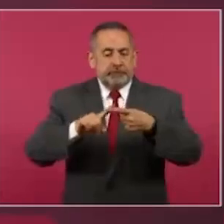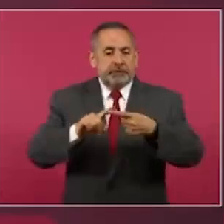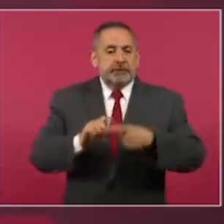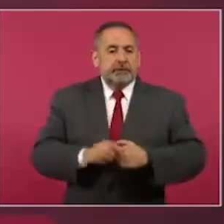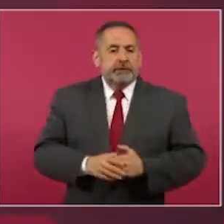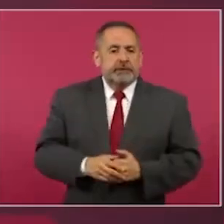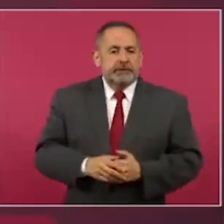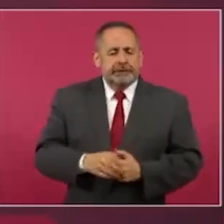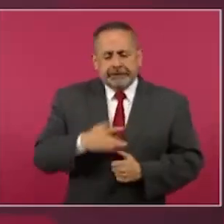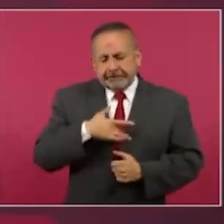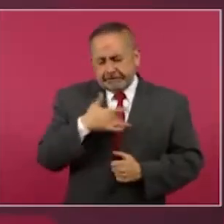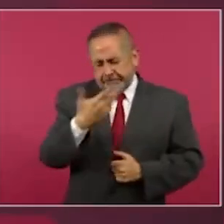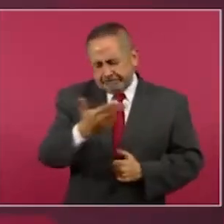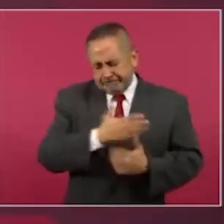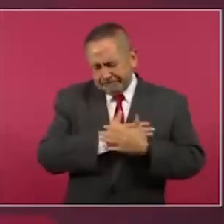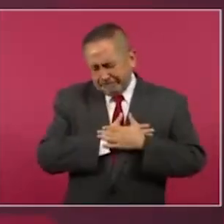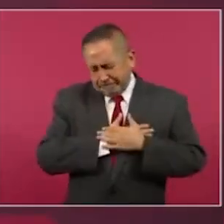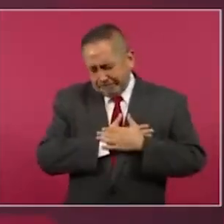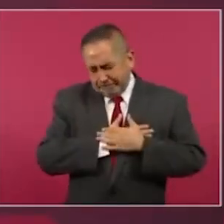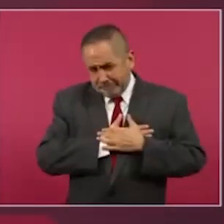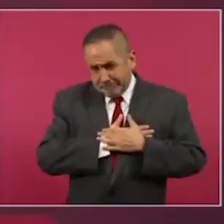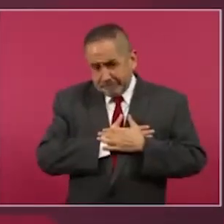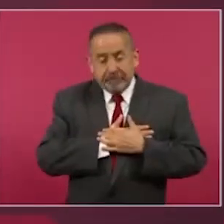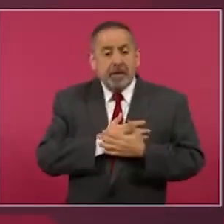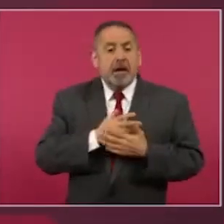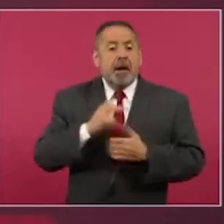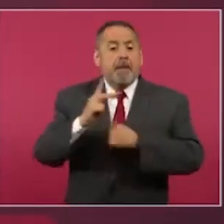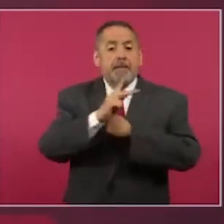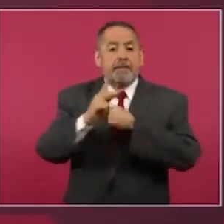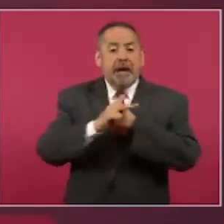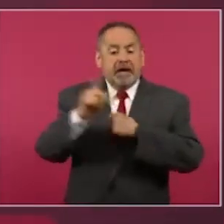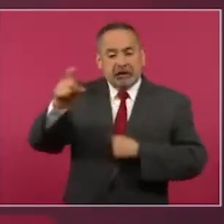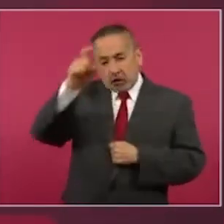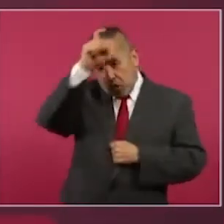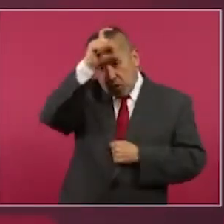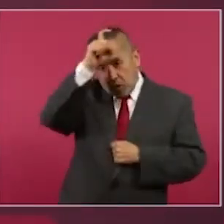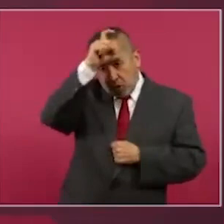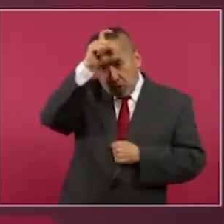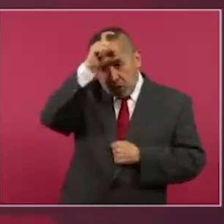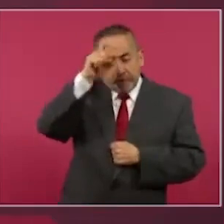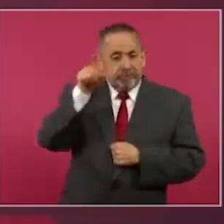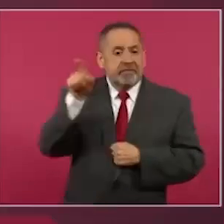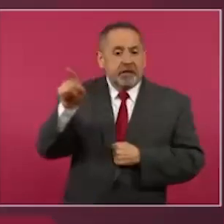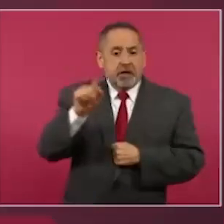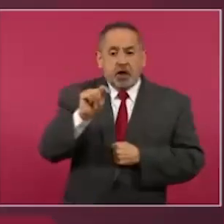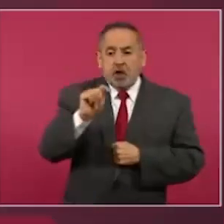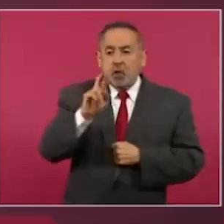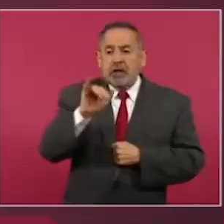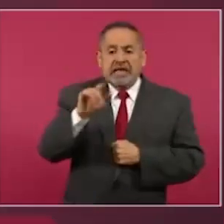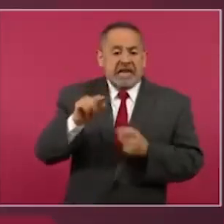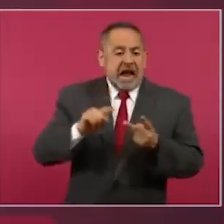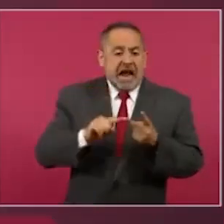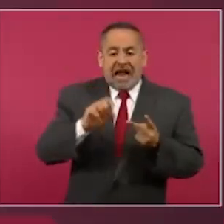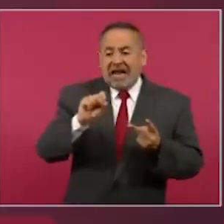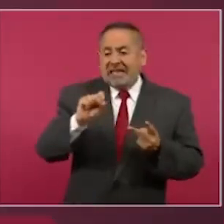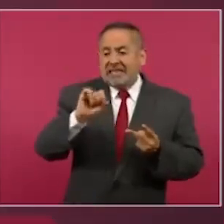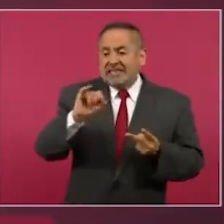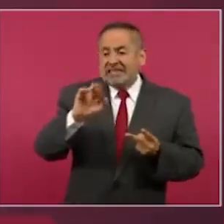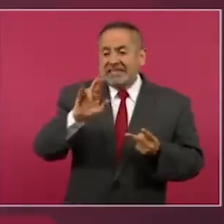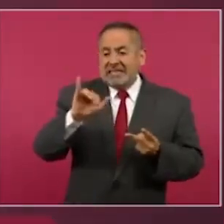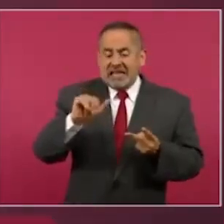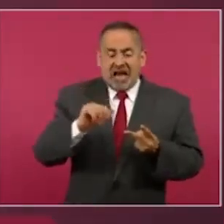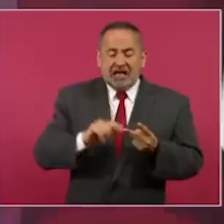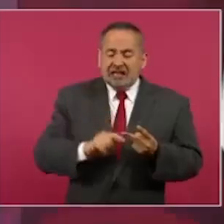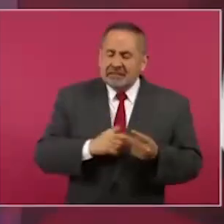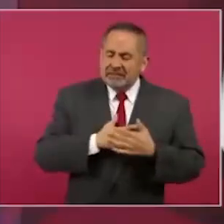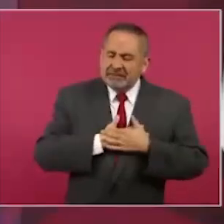Nuestra solidaridad con el pueblo de Turquía, de Siria, porque